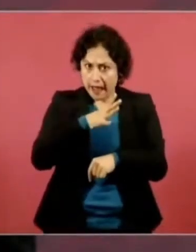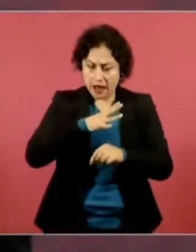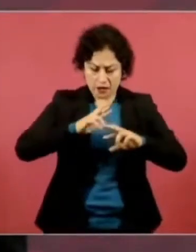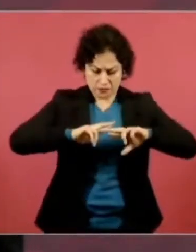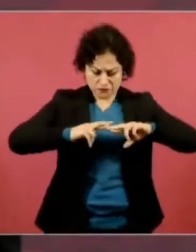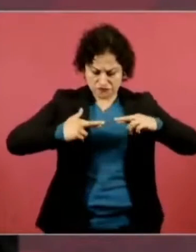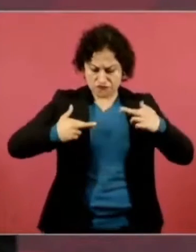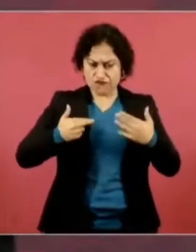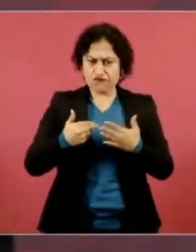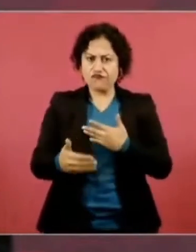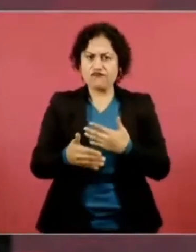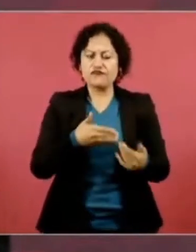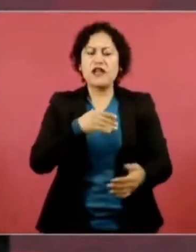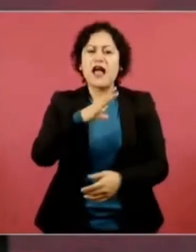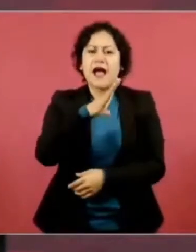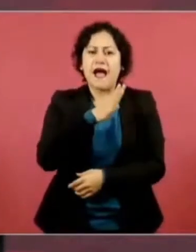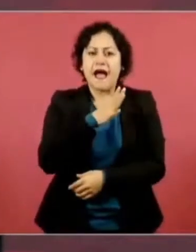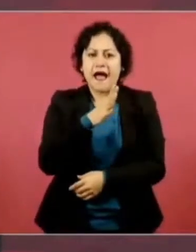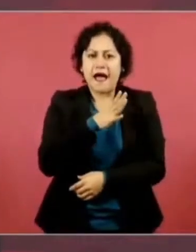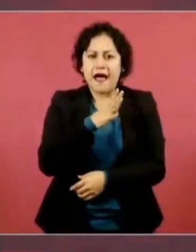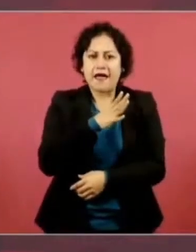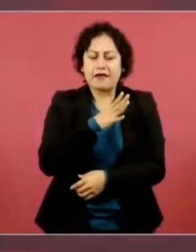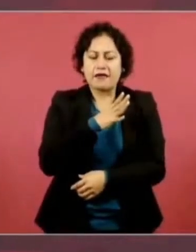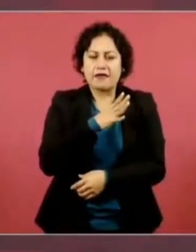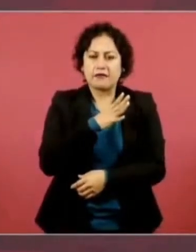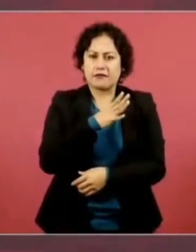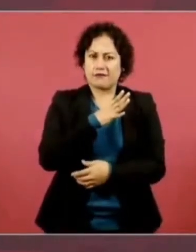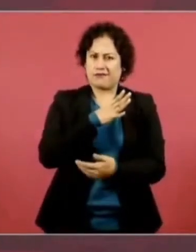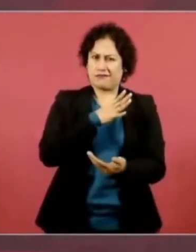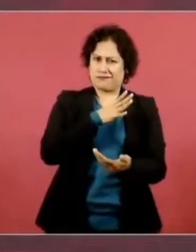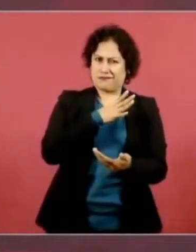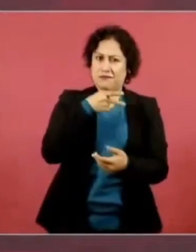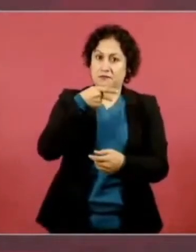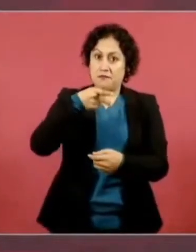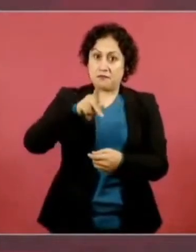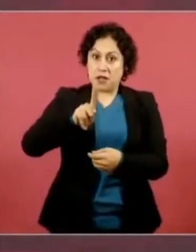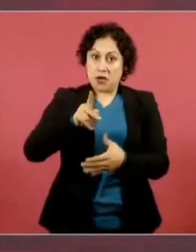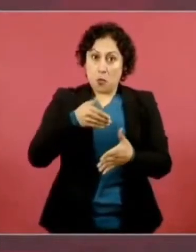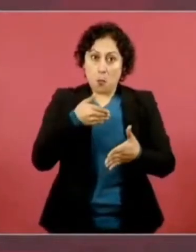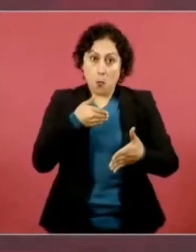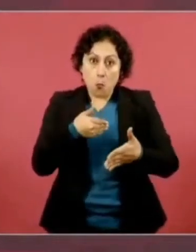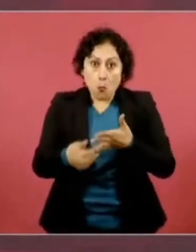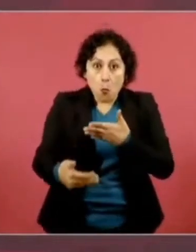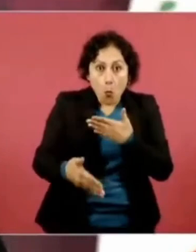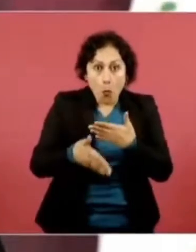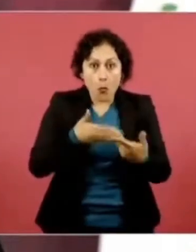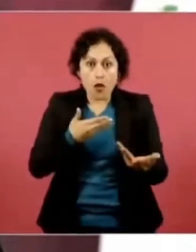ha tenido avances